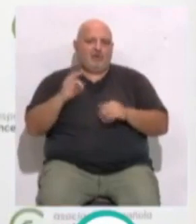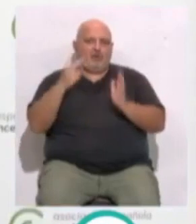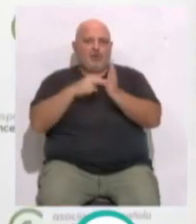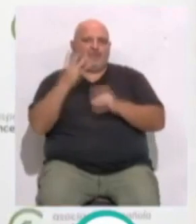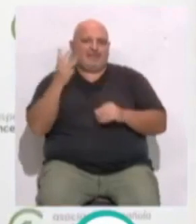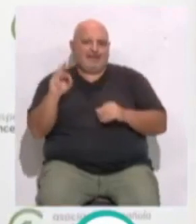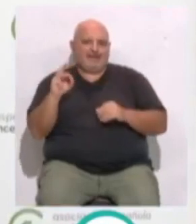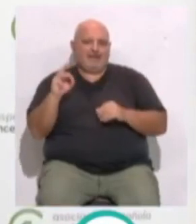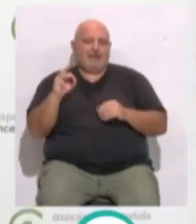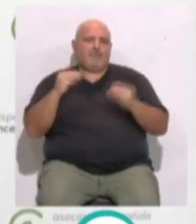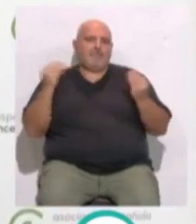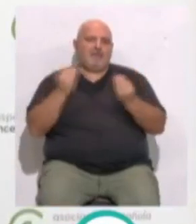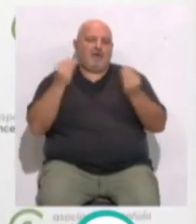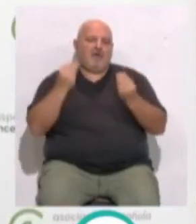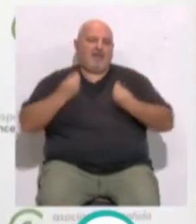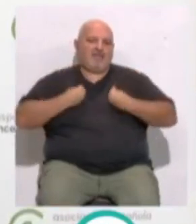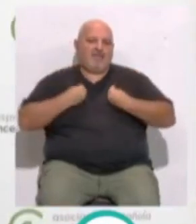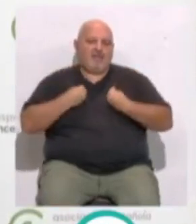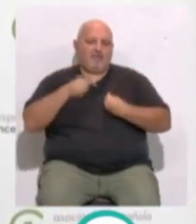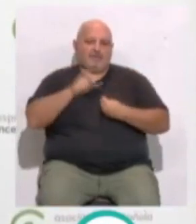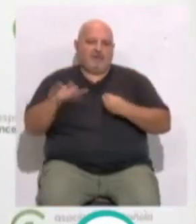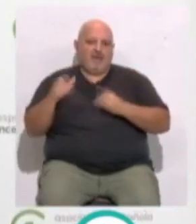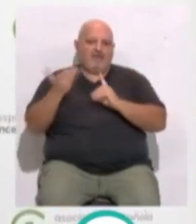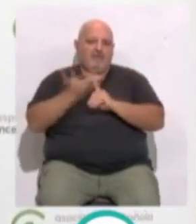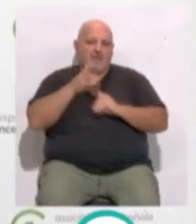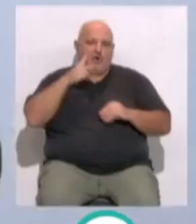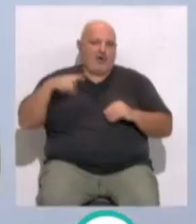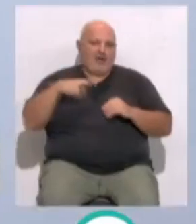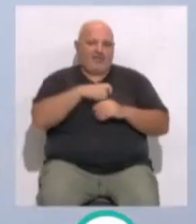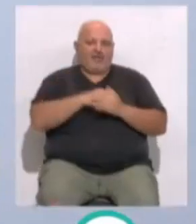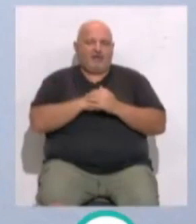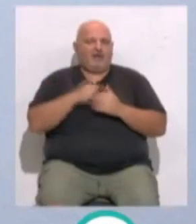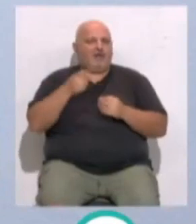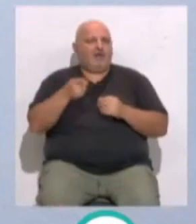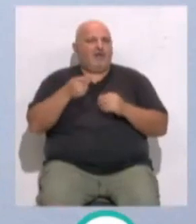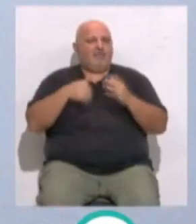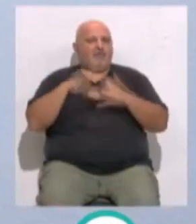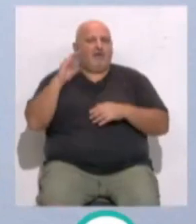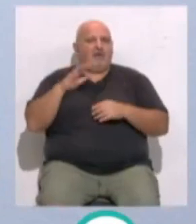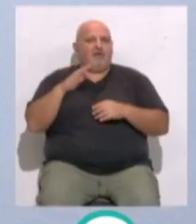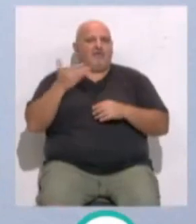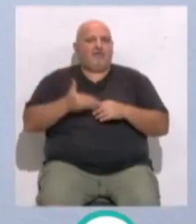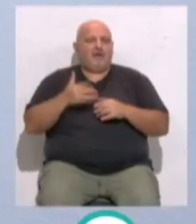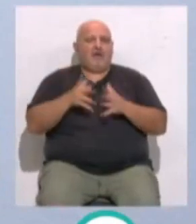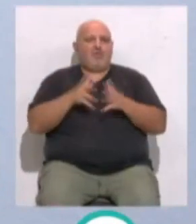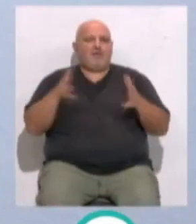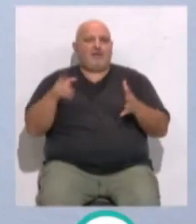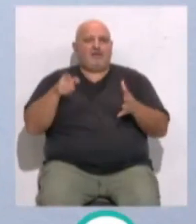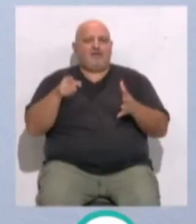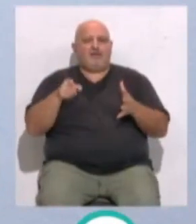2030 y mejorar la vida de esas personas afectadas por cáncer. Lo fundamental para conseguir el objetivo de aumentar